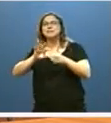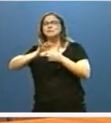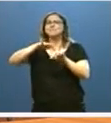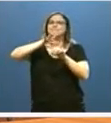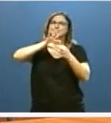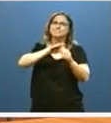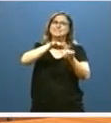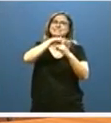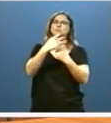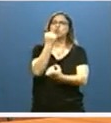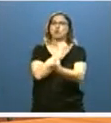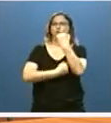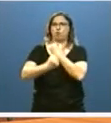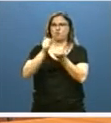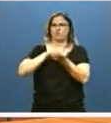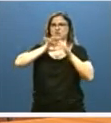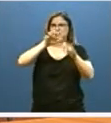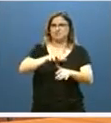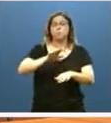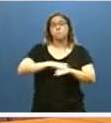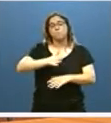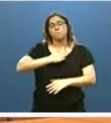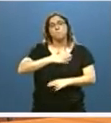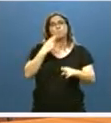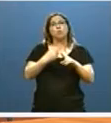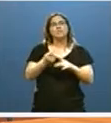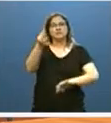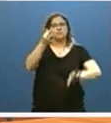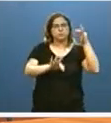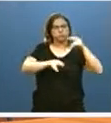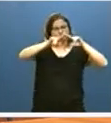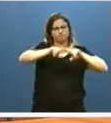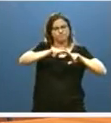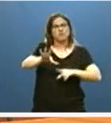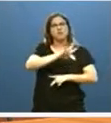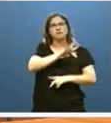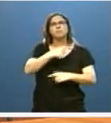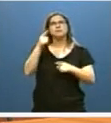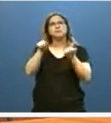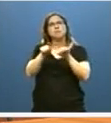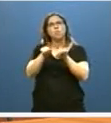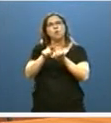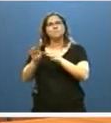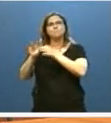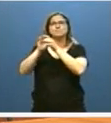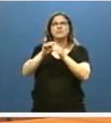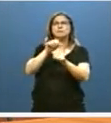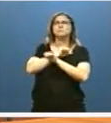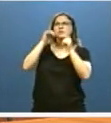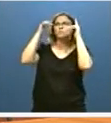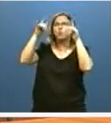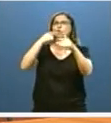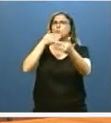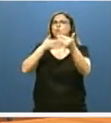financiera de la comunidad, a nuestra política presupuestaria y a las expectativas en torno a la reforma del sistema de